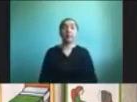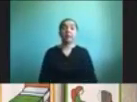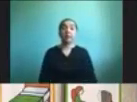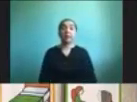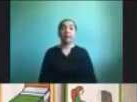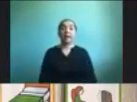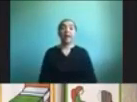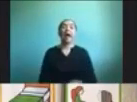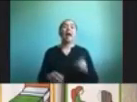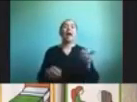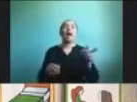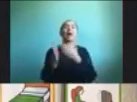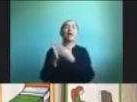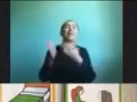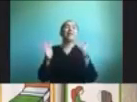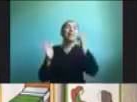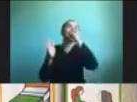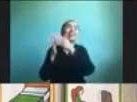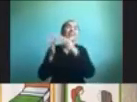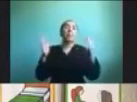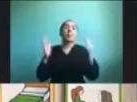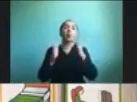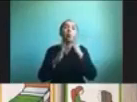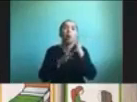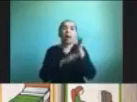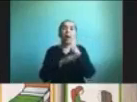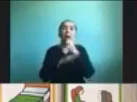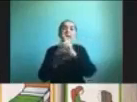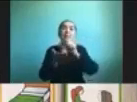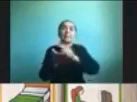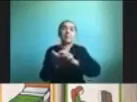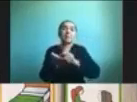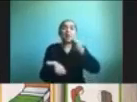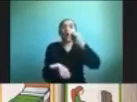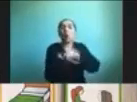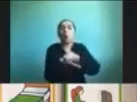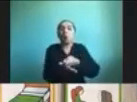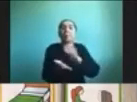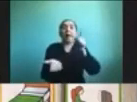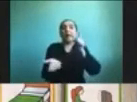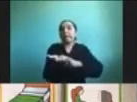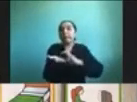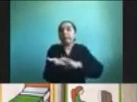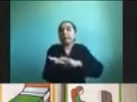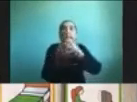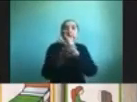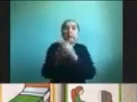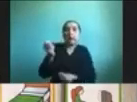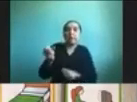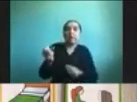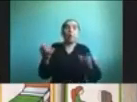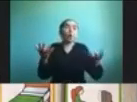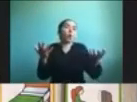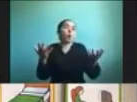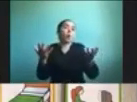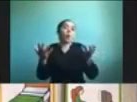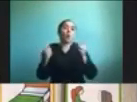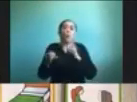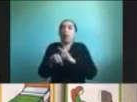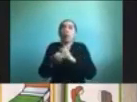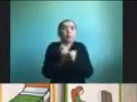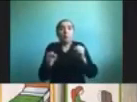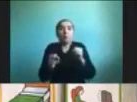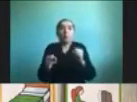acceso a tanta no se puede imprimir ir a comprar las tintas de repente que se nos quedan sin tinta entonces